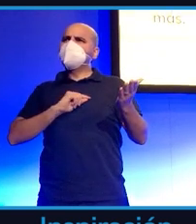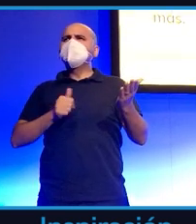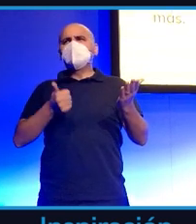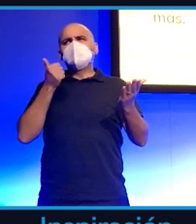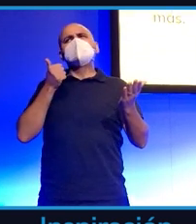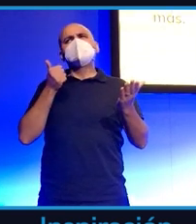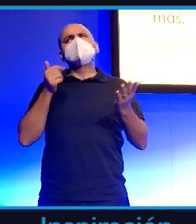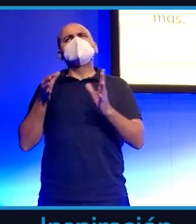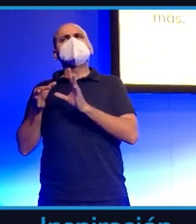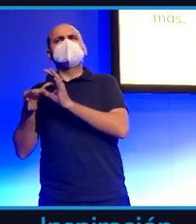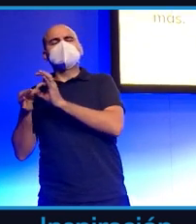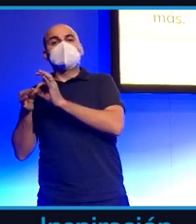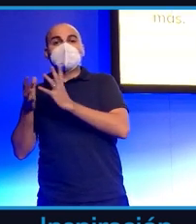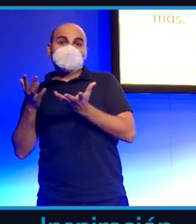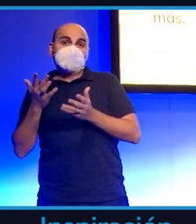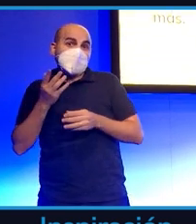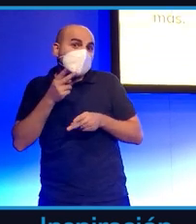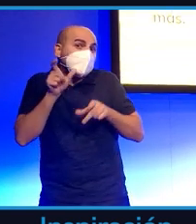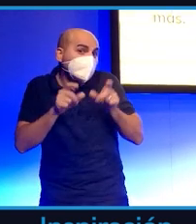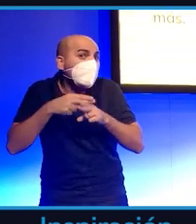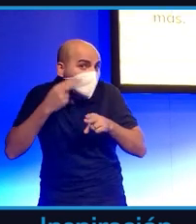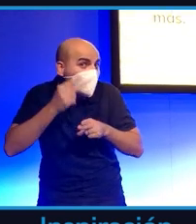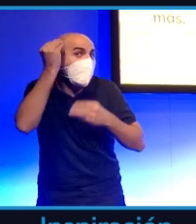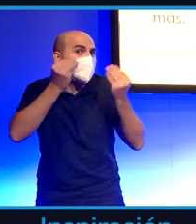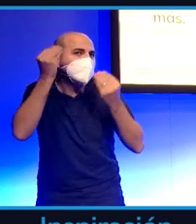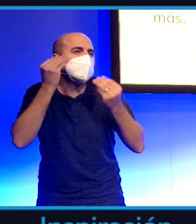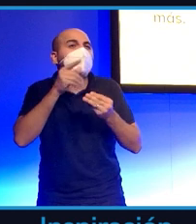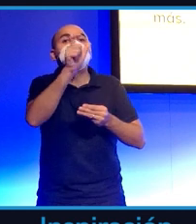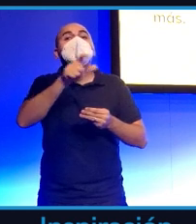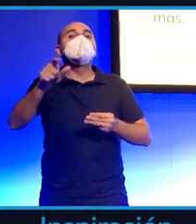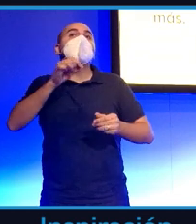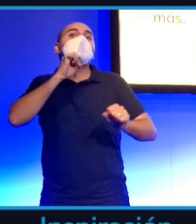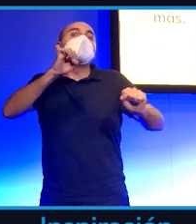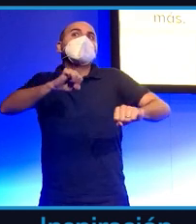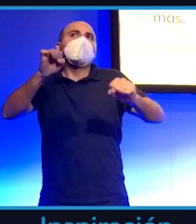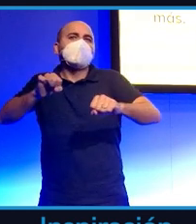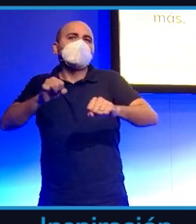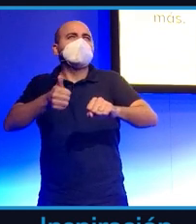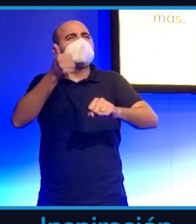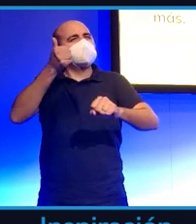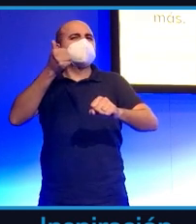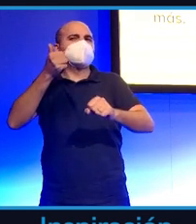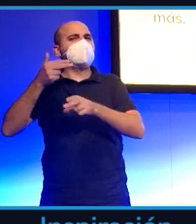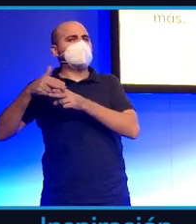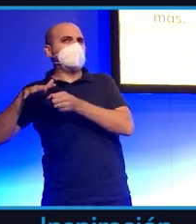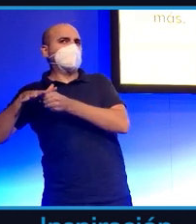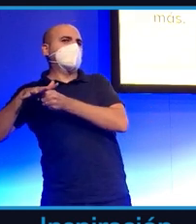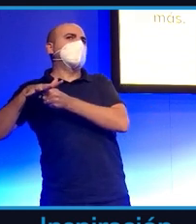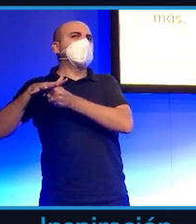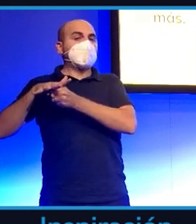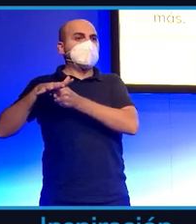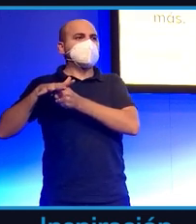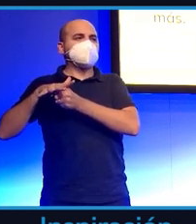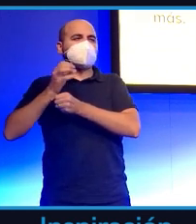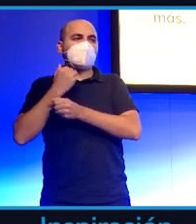la gente más mayor, se piensa, piensan los políticos, que es gente más politizada y que por tanto les va a llevar a lo que es su principal